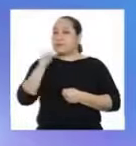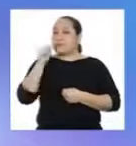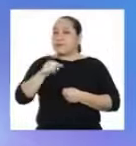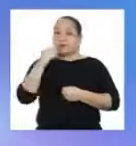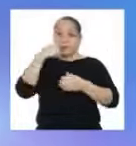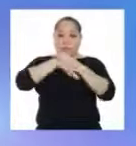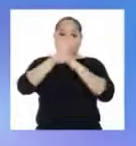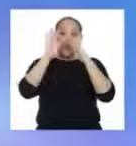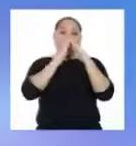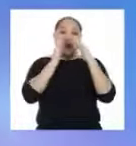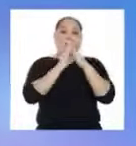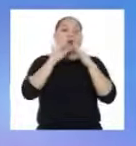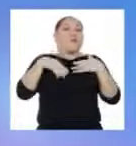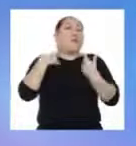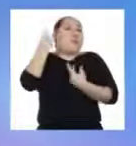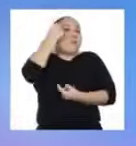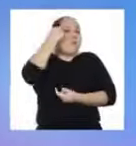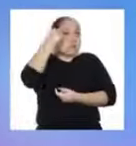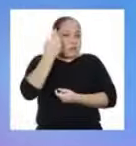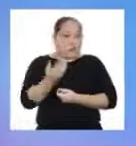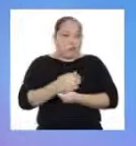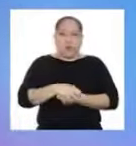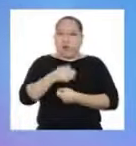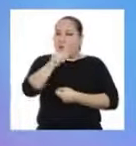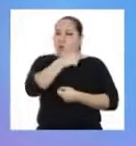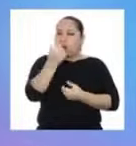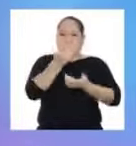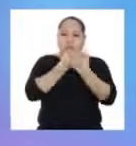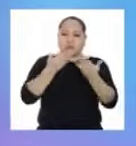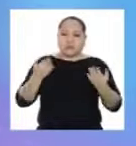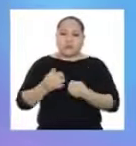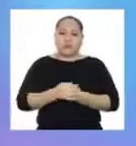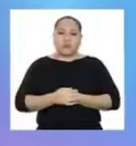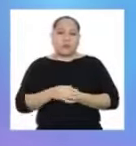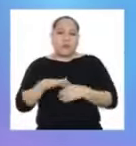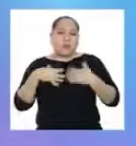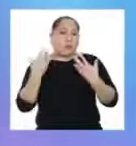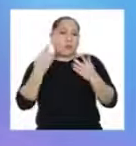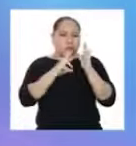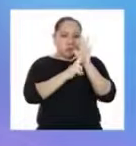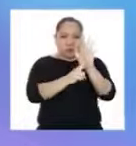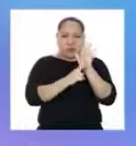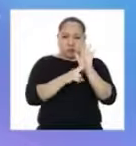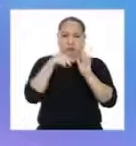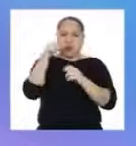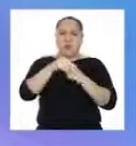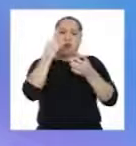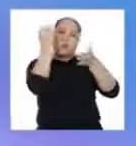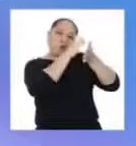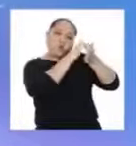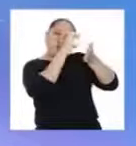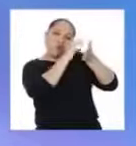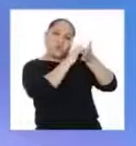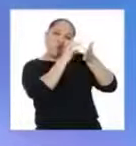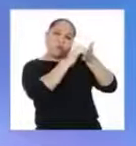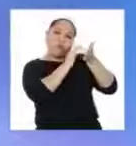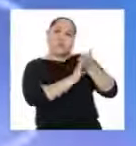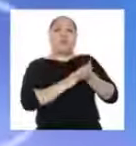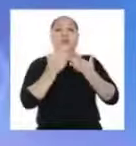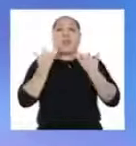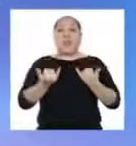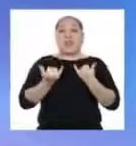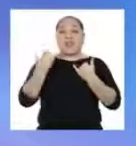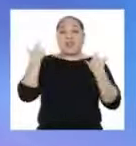Desde nuestras casas, podemos pensar qué otras actividades podemos representar en un pictograma.